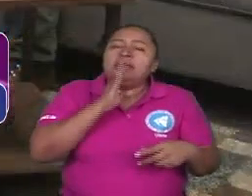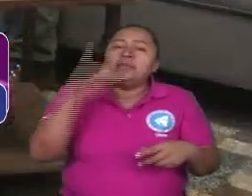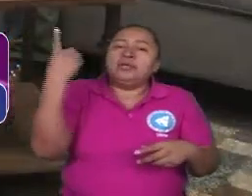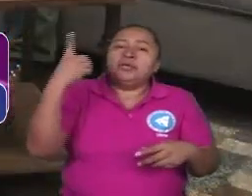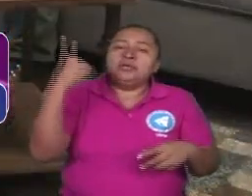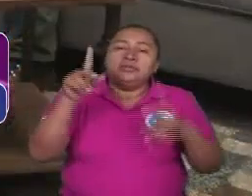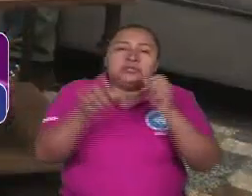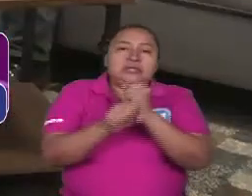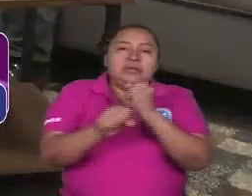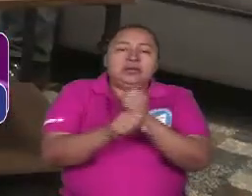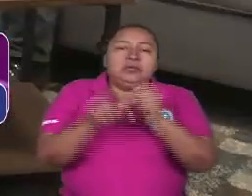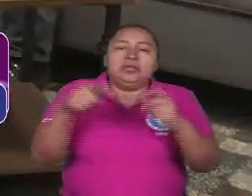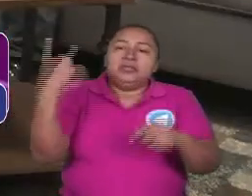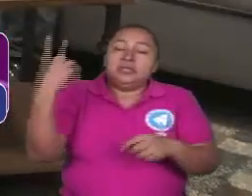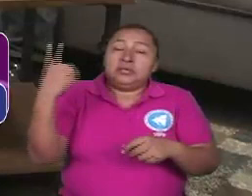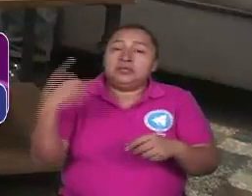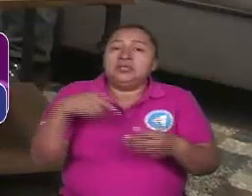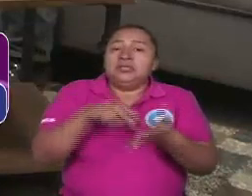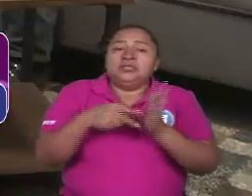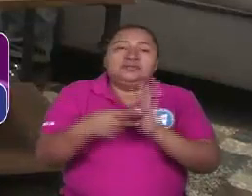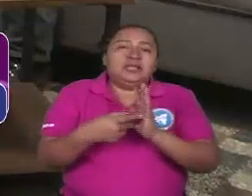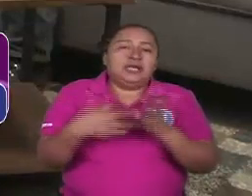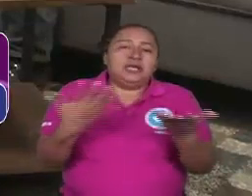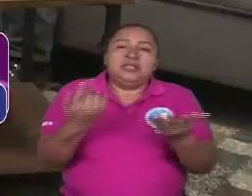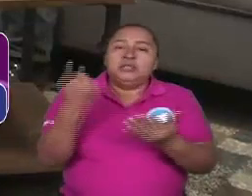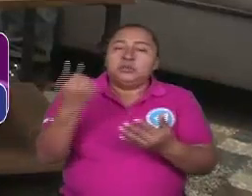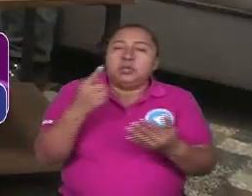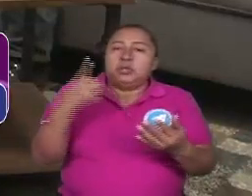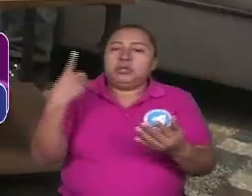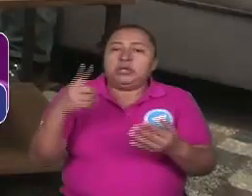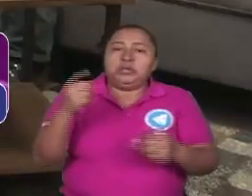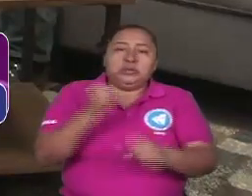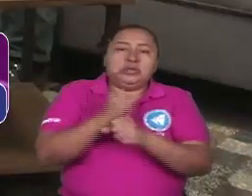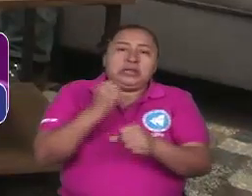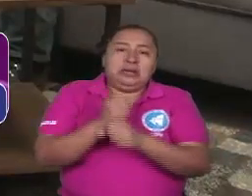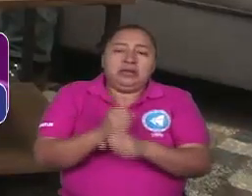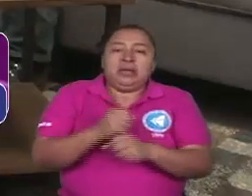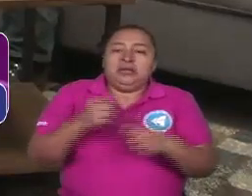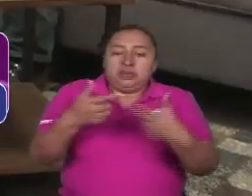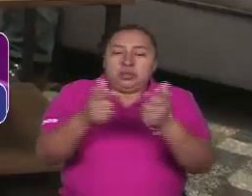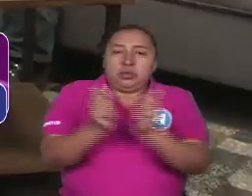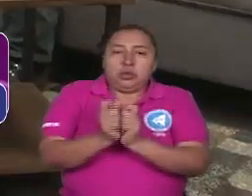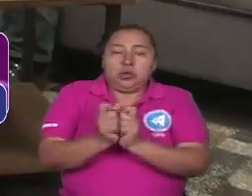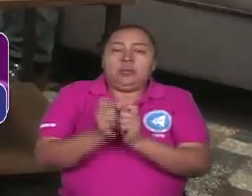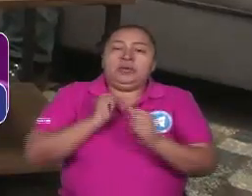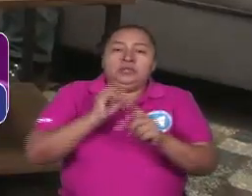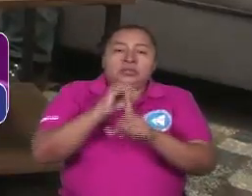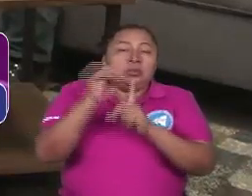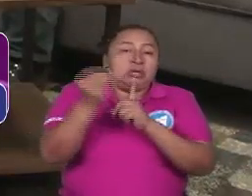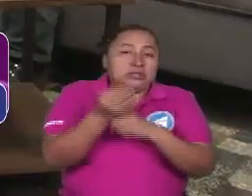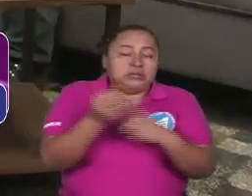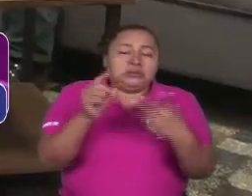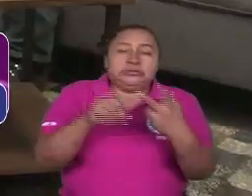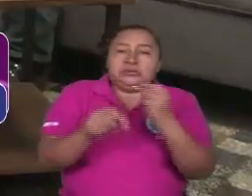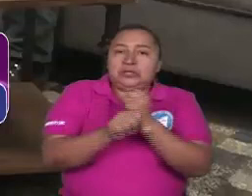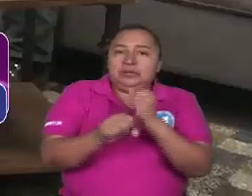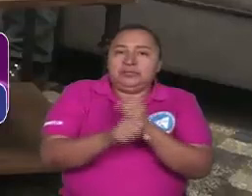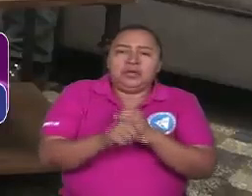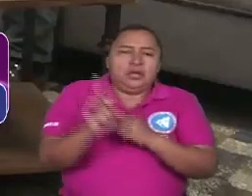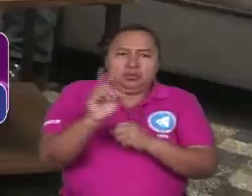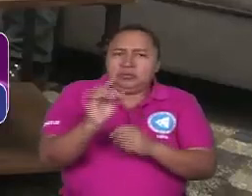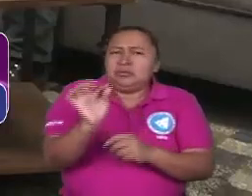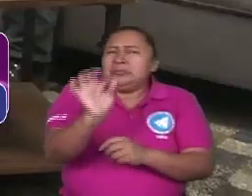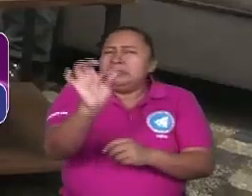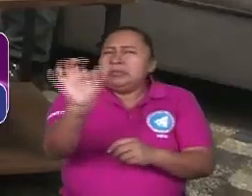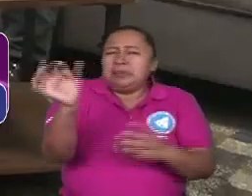los trabajadores se cree que son derechos, nada más el trabajo, el convenio colectivo, el derecho a sindicalizarse, eso es una cosa